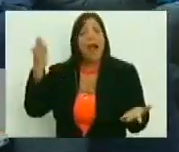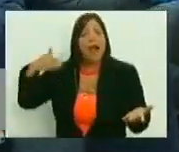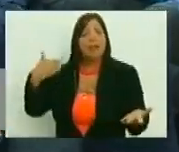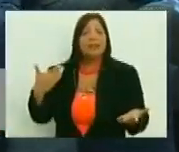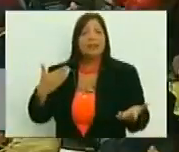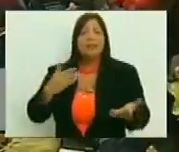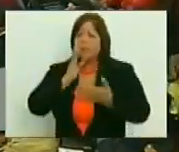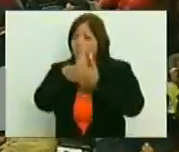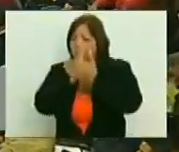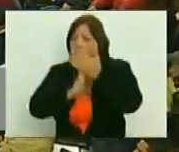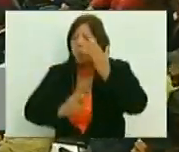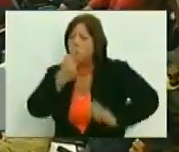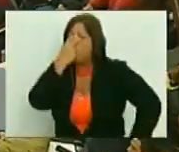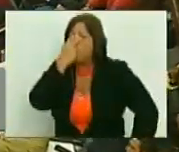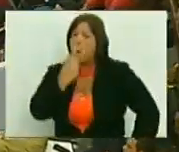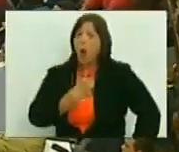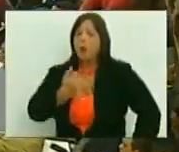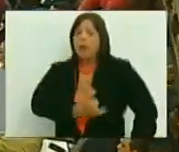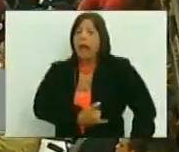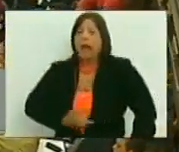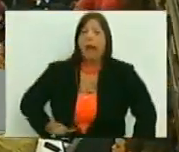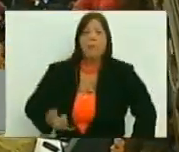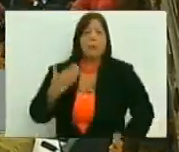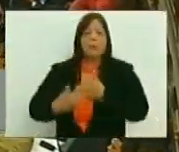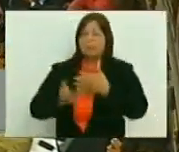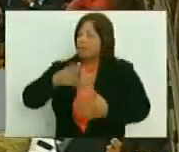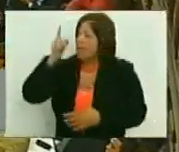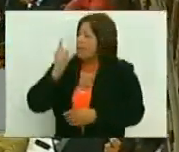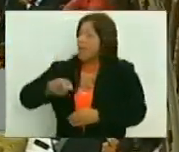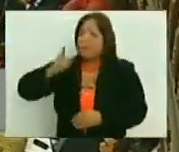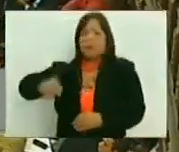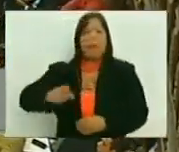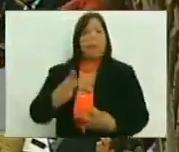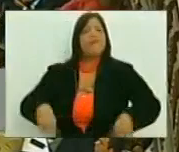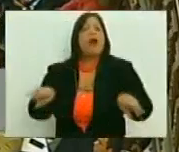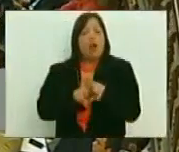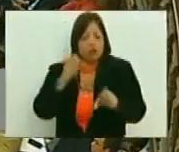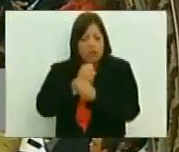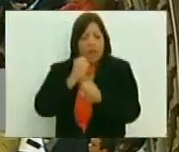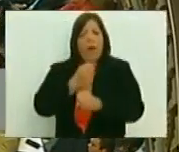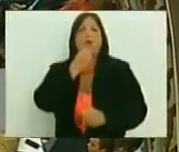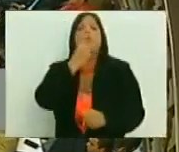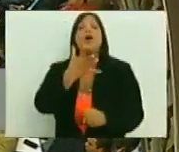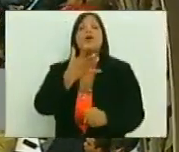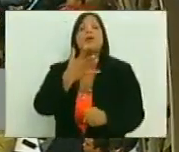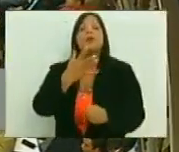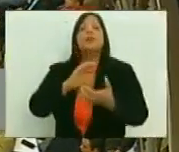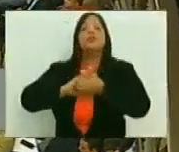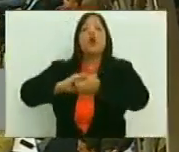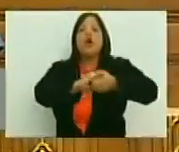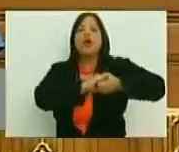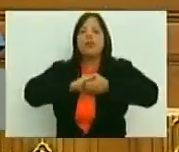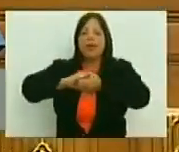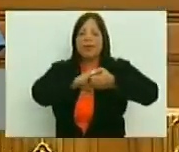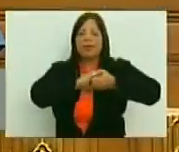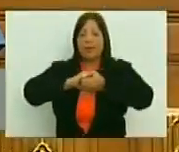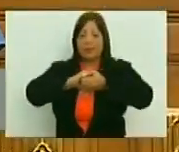por miseria, por hambre, por lo que sea, pero había que hacerlo, es un valor, de la solidaridad,